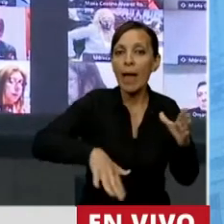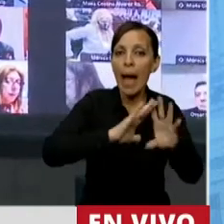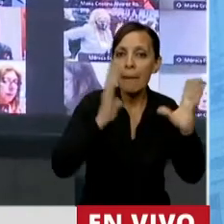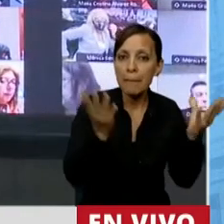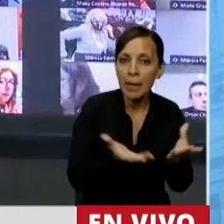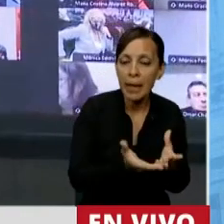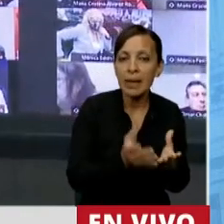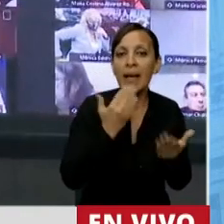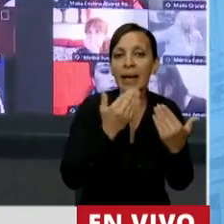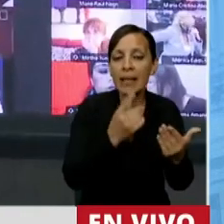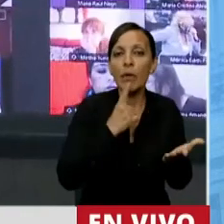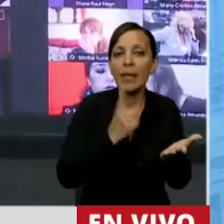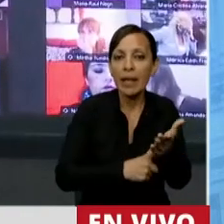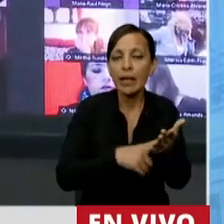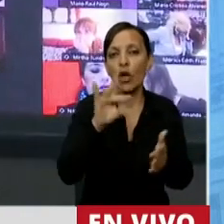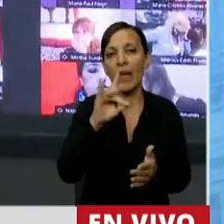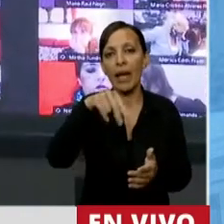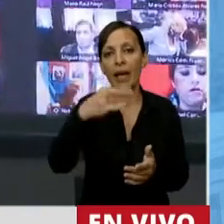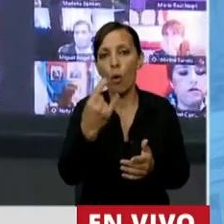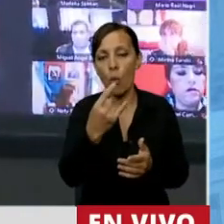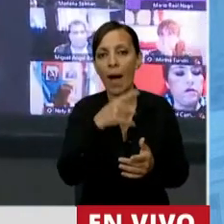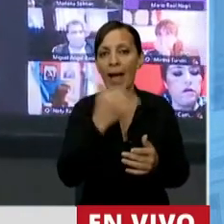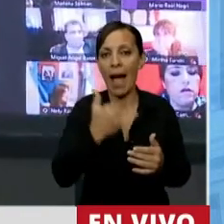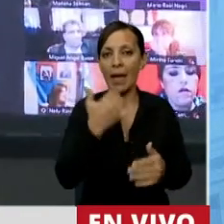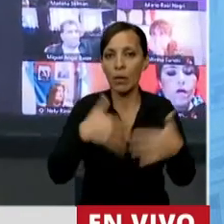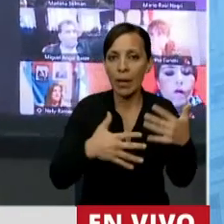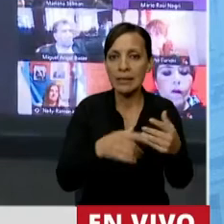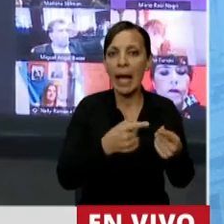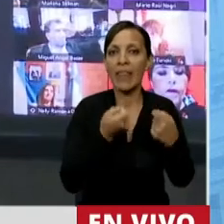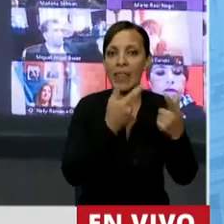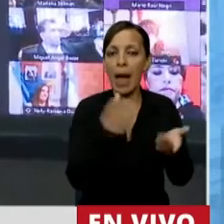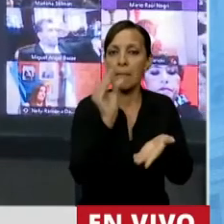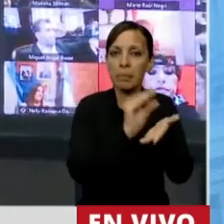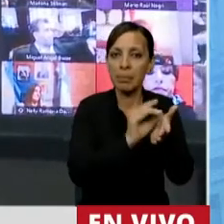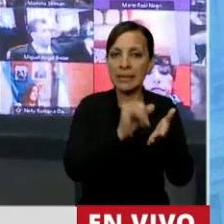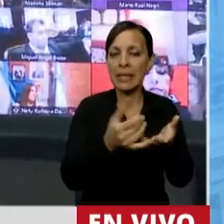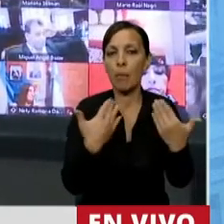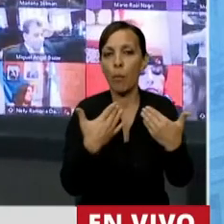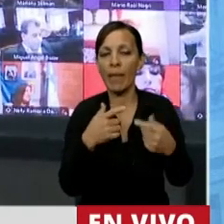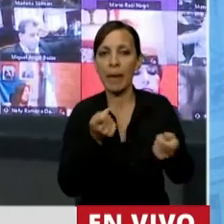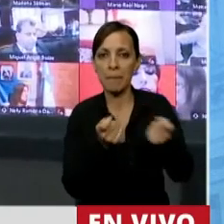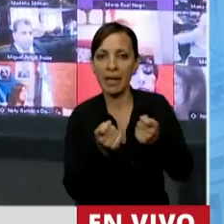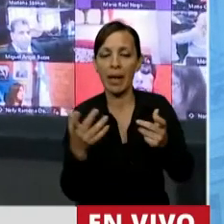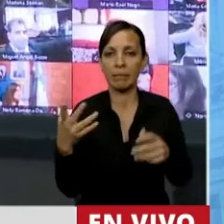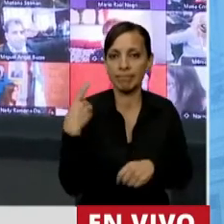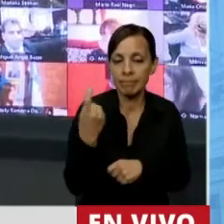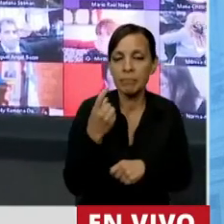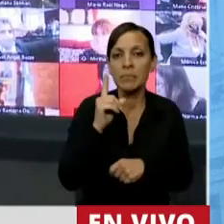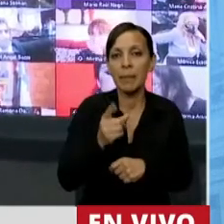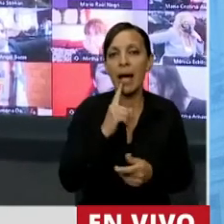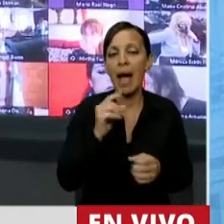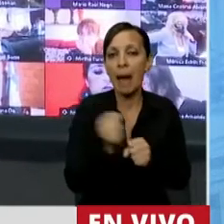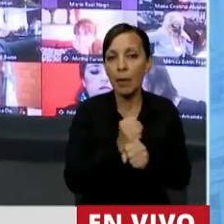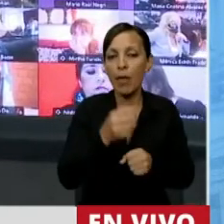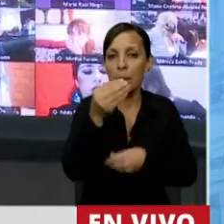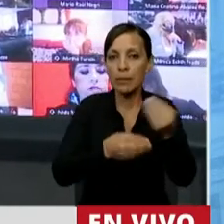luego de un decreto de necesidad y urgencia, volvió a estar ante el Ministerio de Ambiente la posibilidad de manejar esta dirección y además aprobamos en el presupuesto de la Nación la